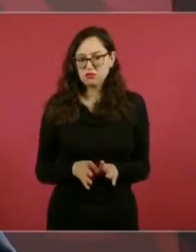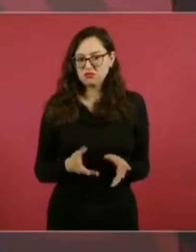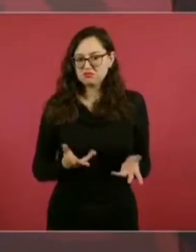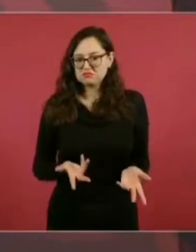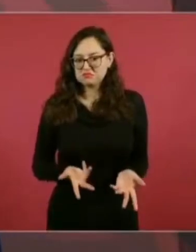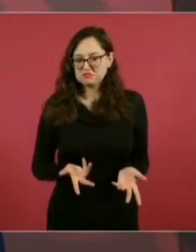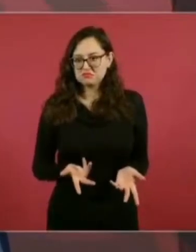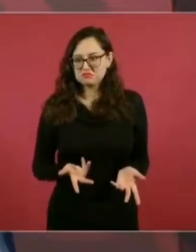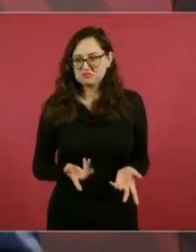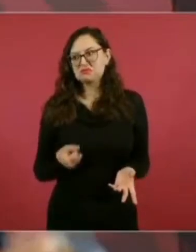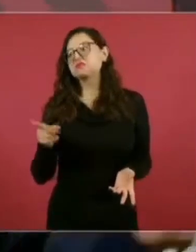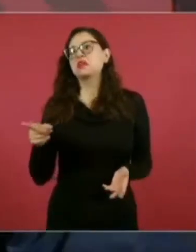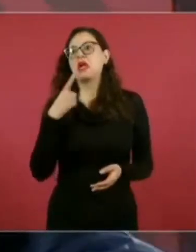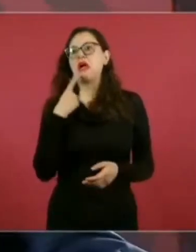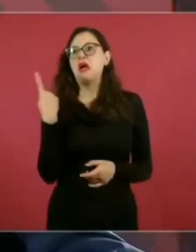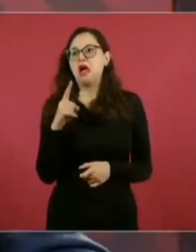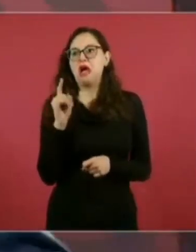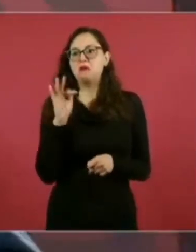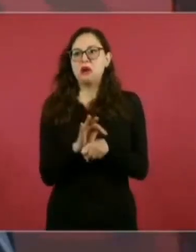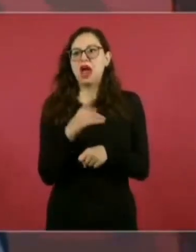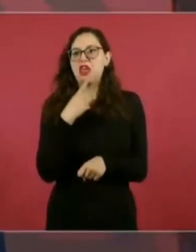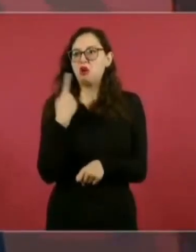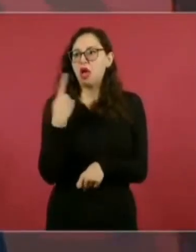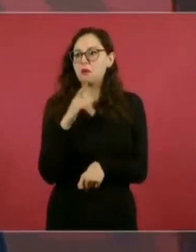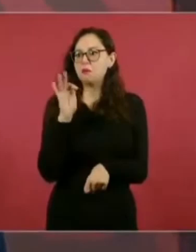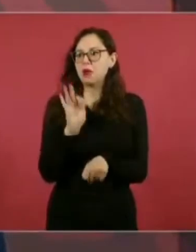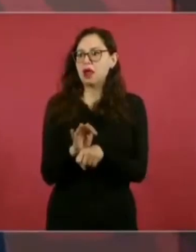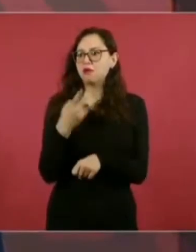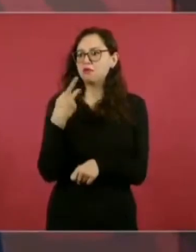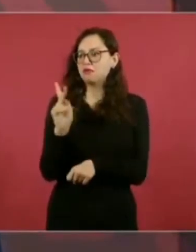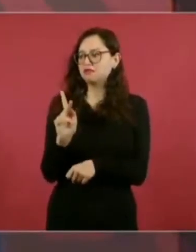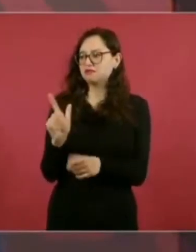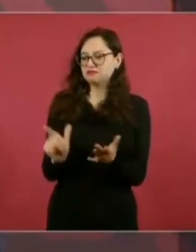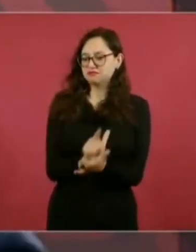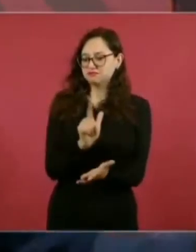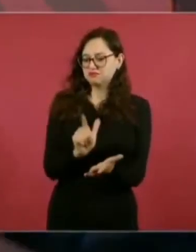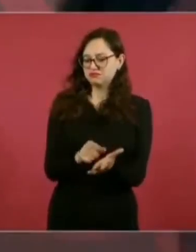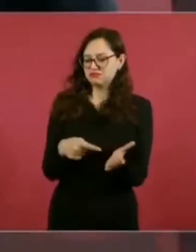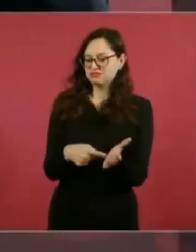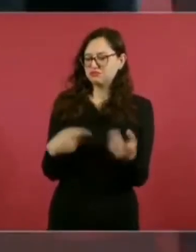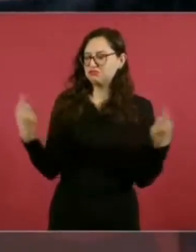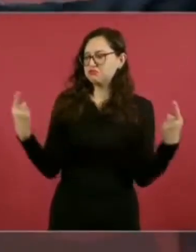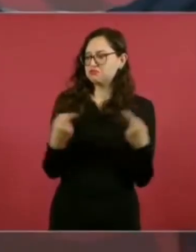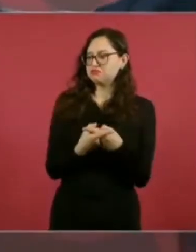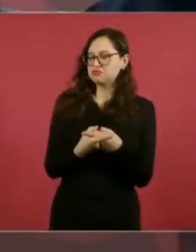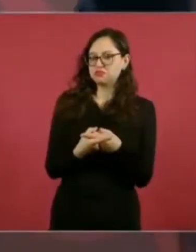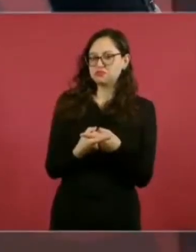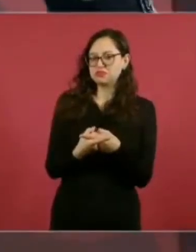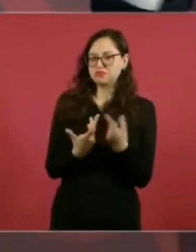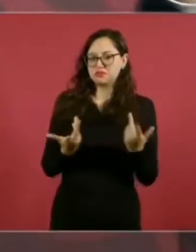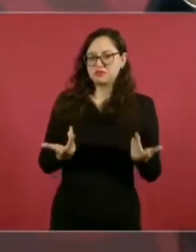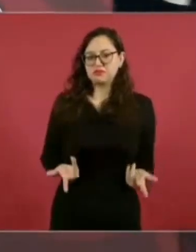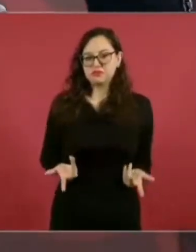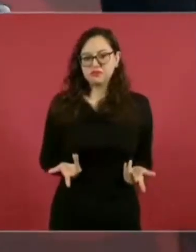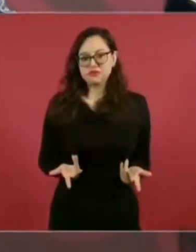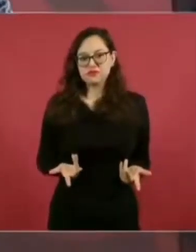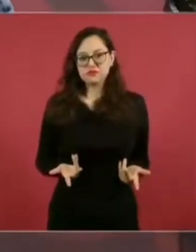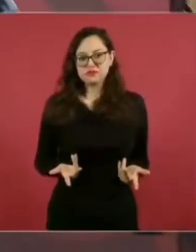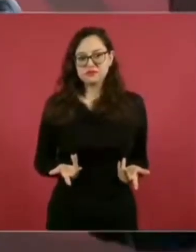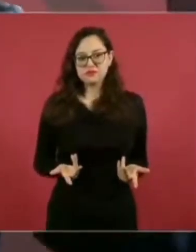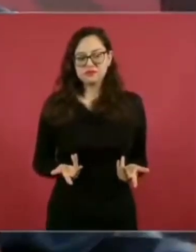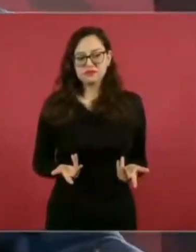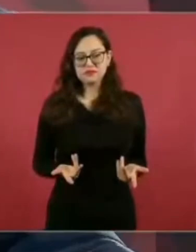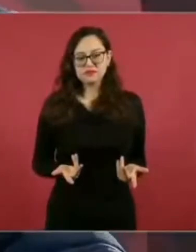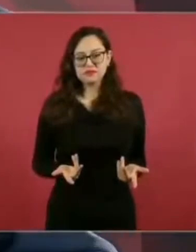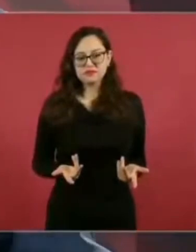amparos sin fundamento legal, amparo para que el Instituto